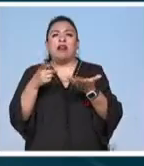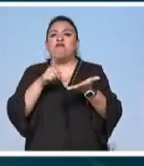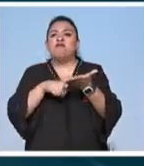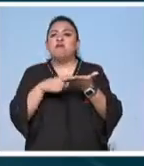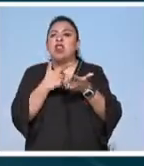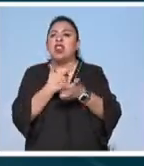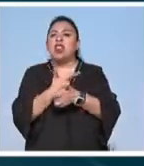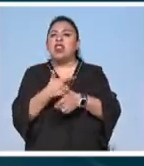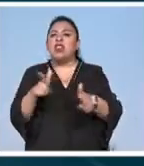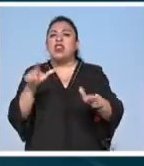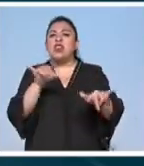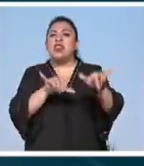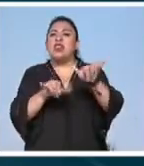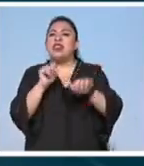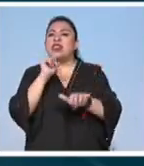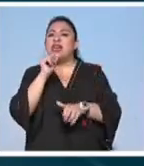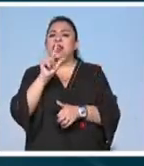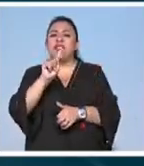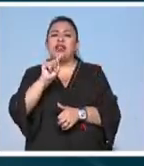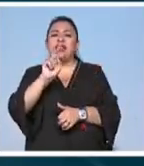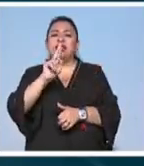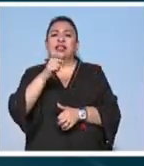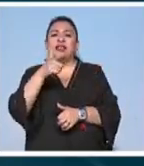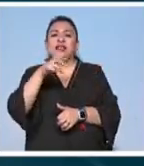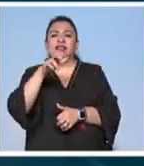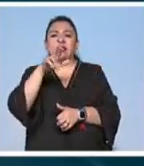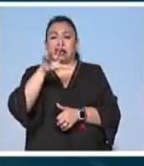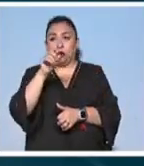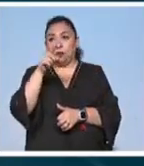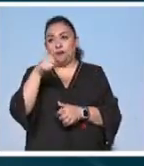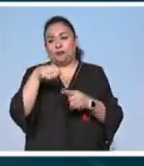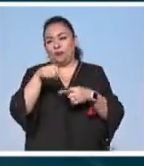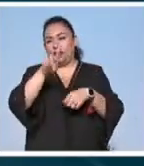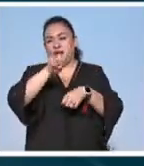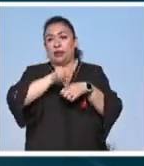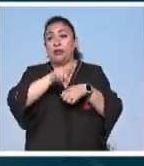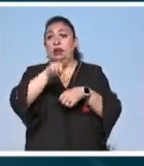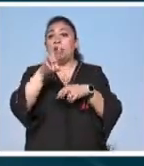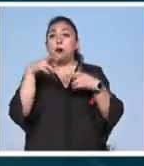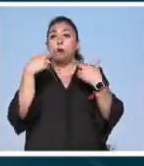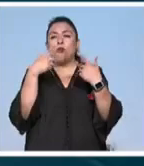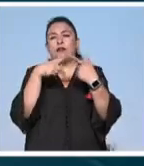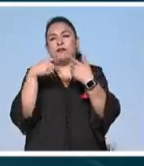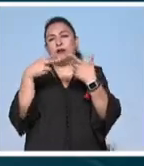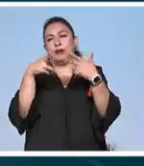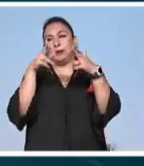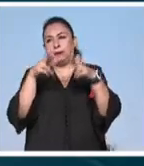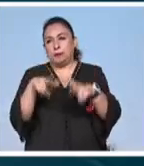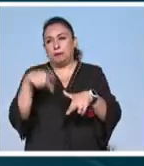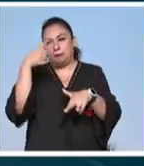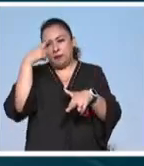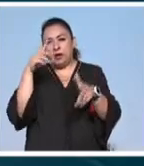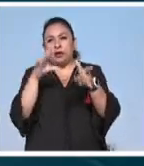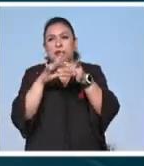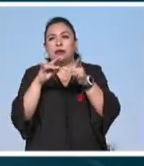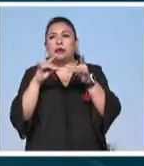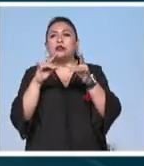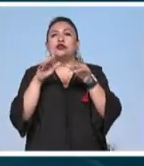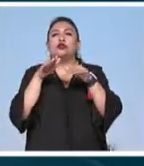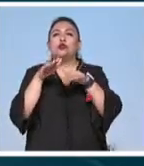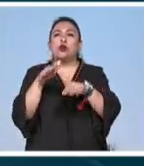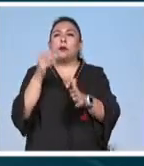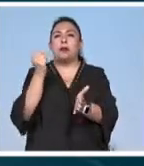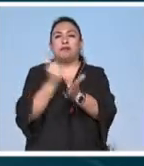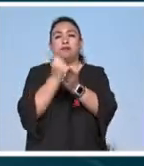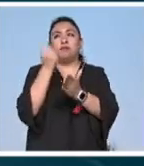transgénicos a lo largo del día se reunieron diferentes representantes para hablar sobre el decreto